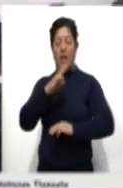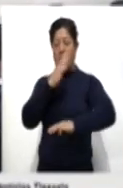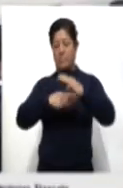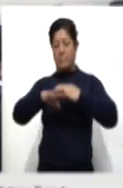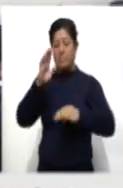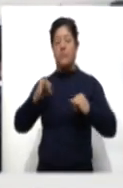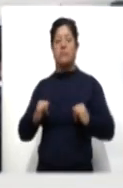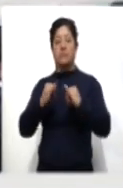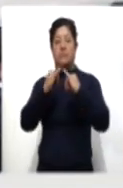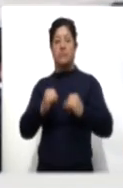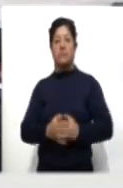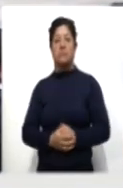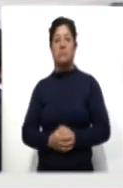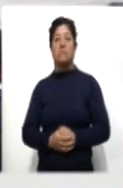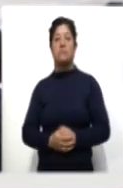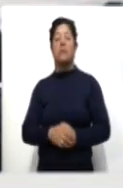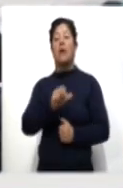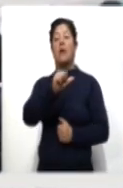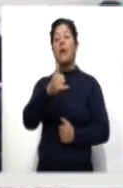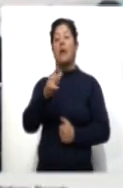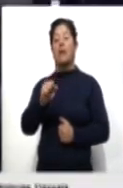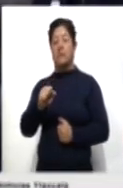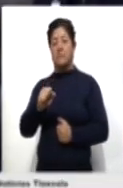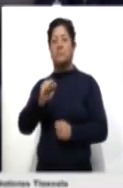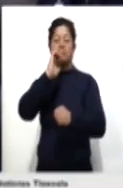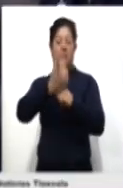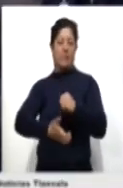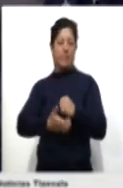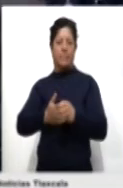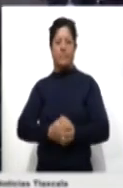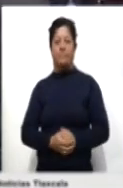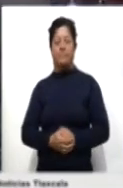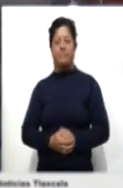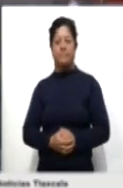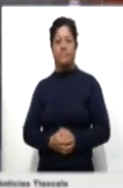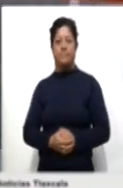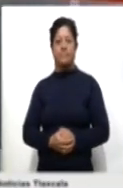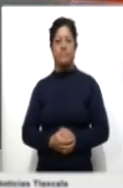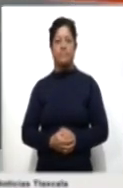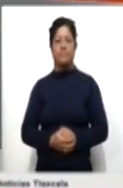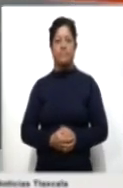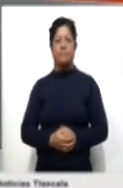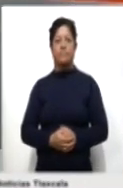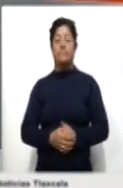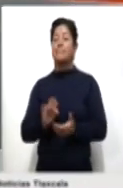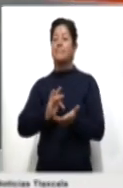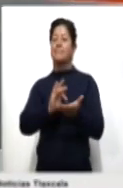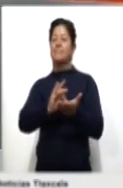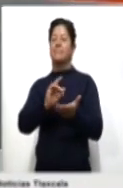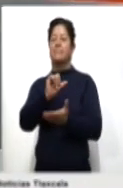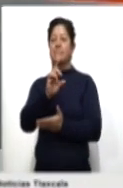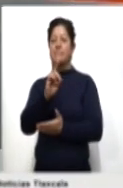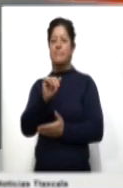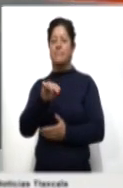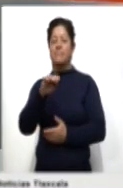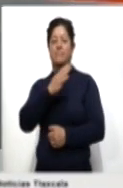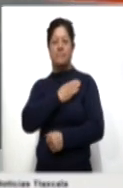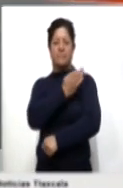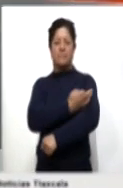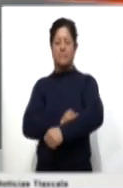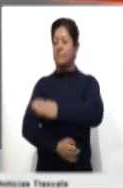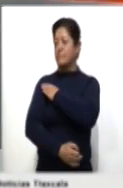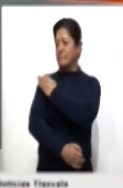institucional. Aisledo, auditorio, este es mi reporte. Muchísimas gracias, Adán. Muy buenas tardes.